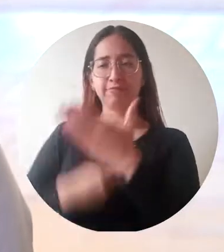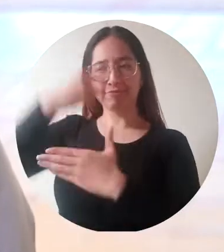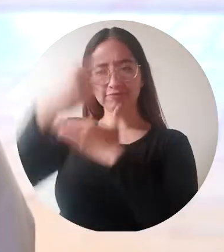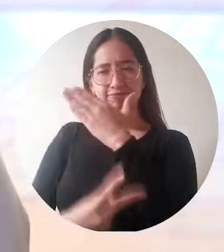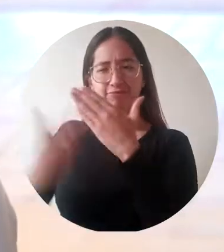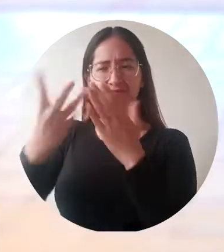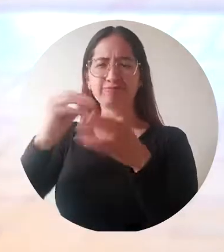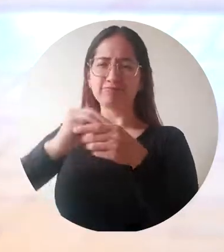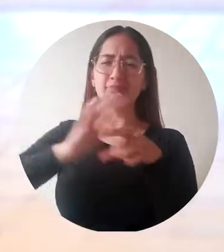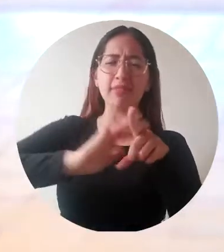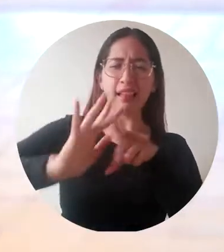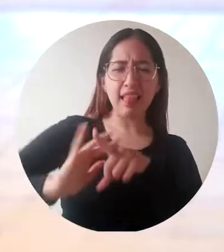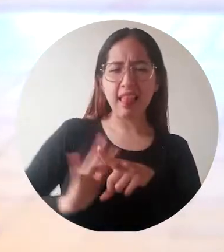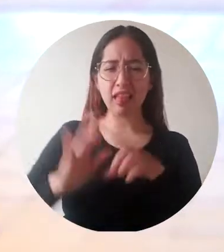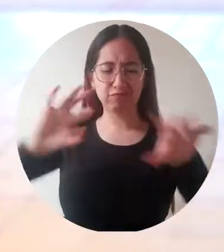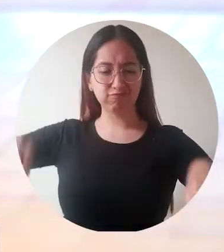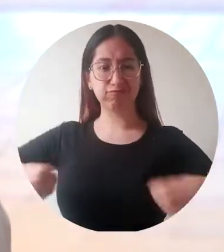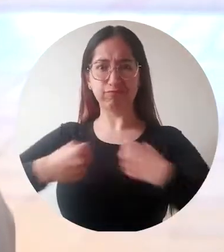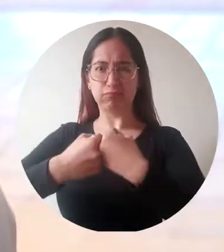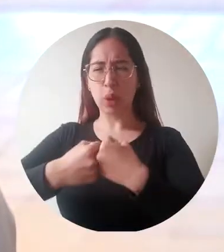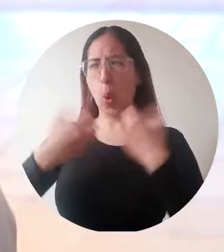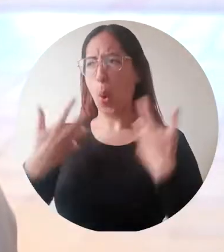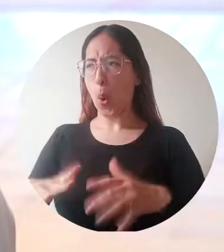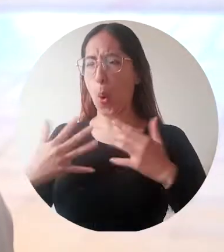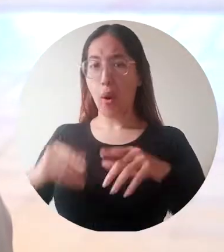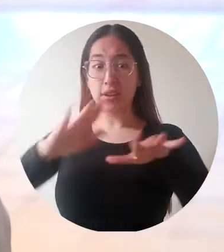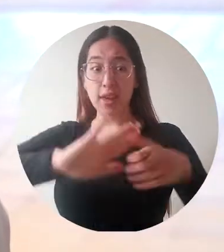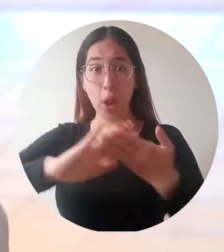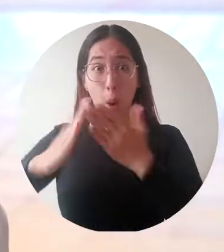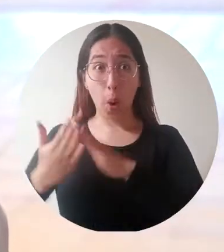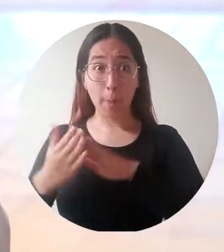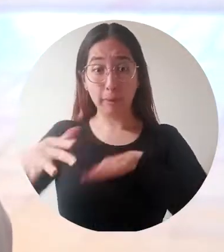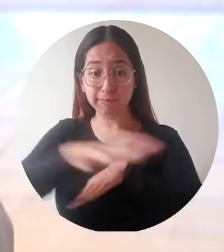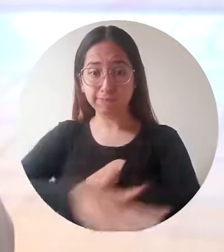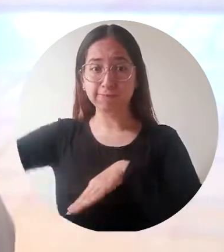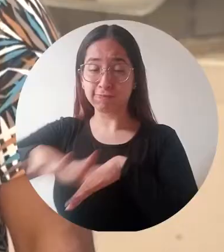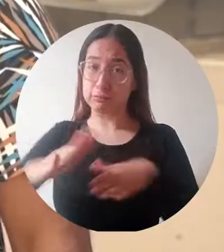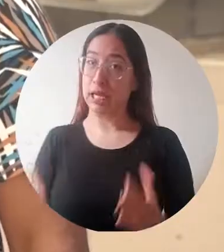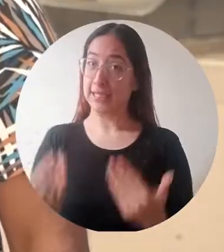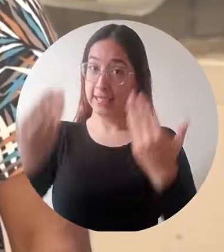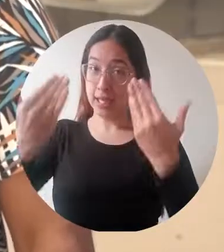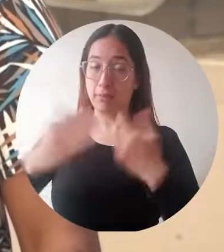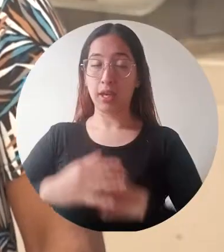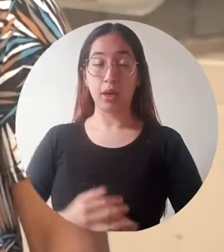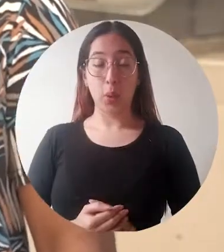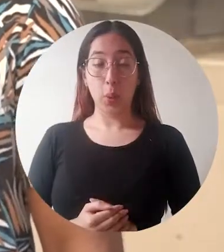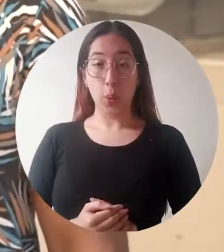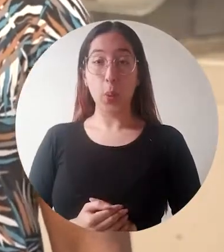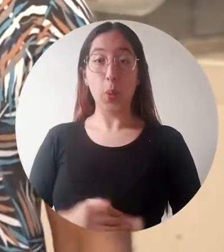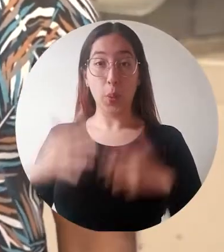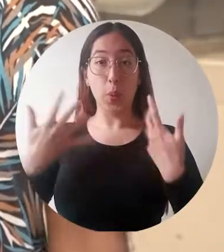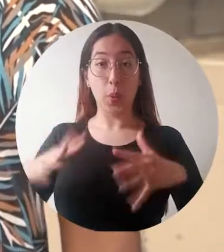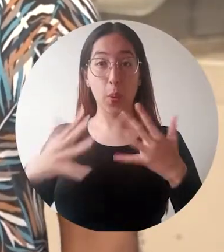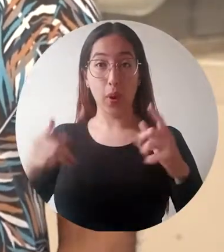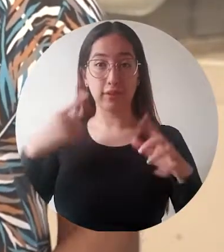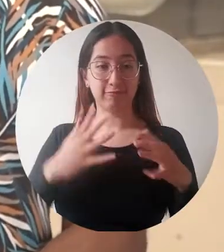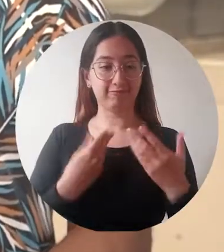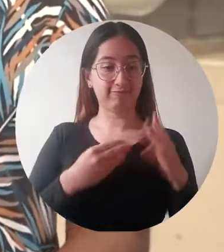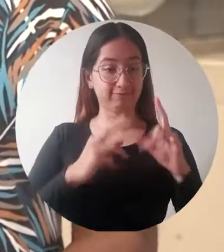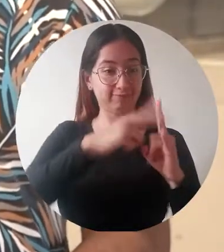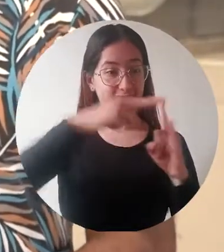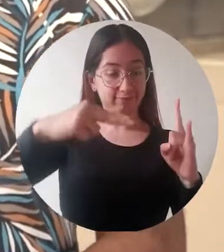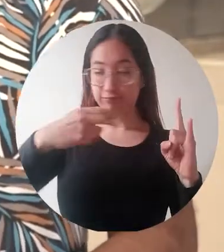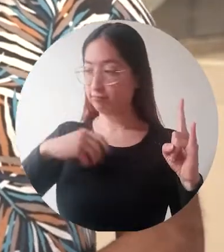de este gran proyecto, de esta gran alianza en donde la comunidad sea beneficiaria. Esta es una alianza que nos ayuda a